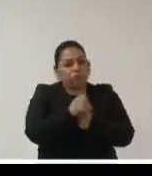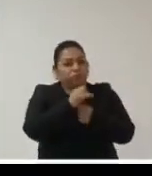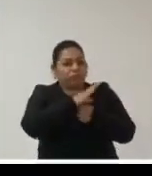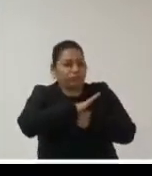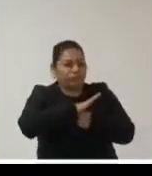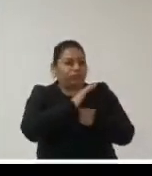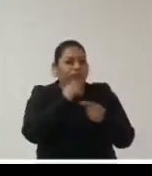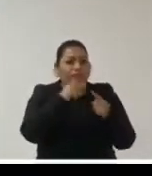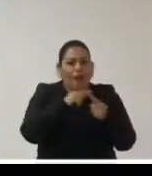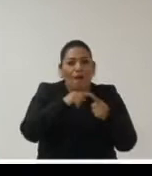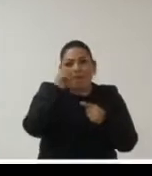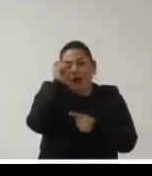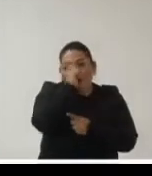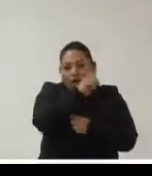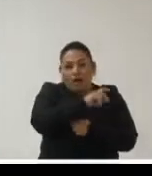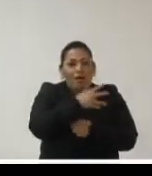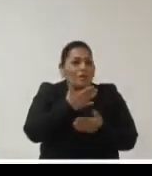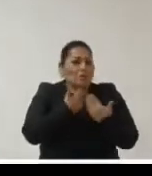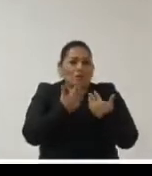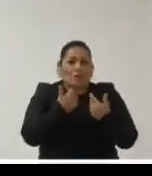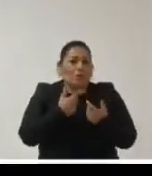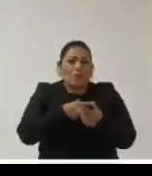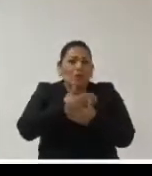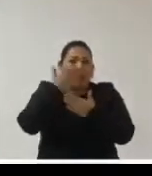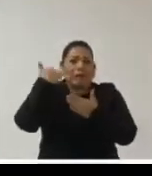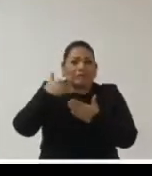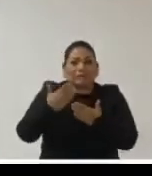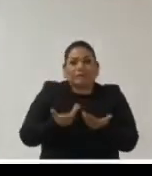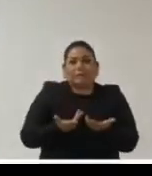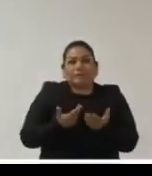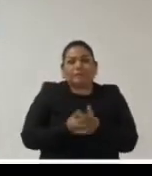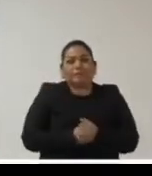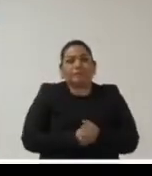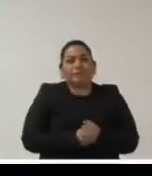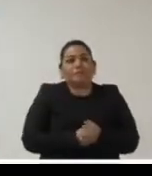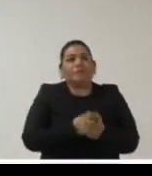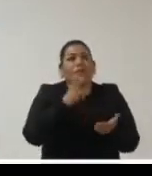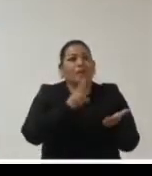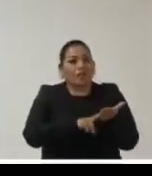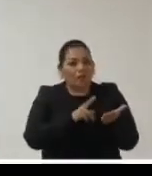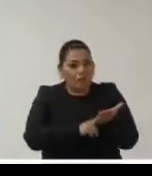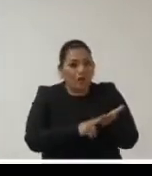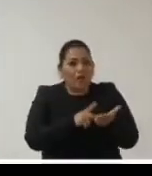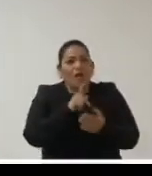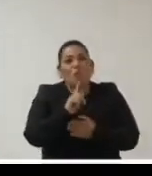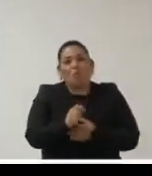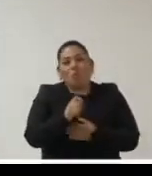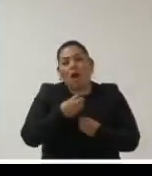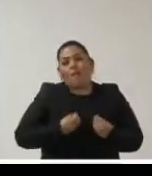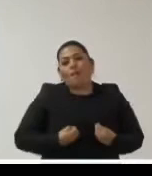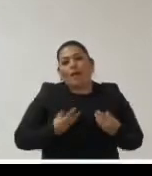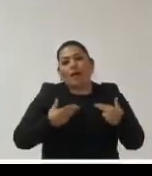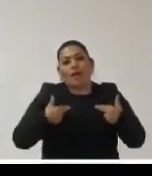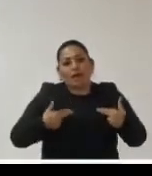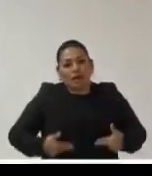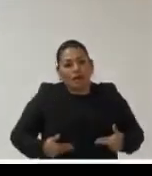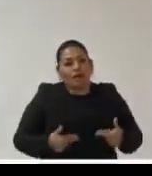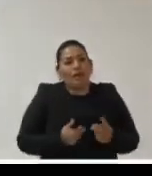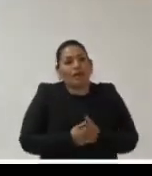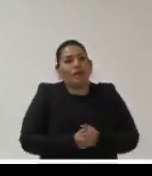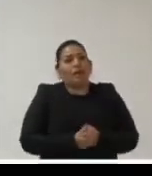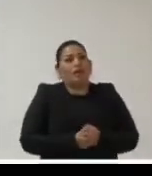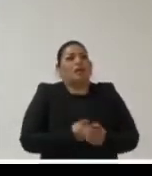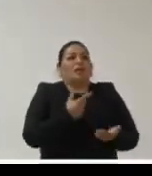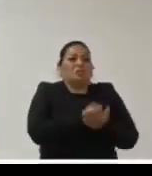el mundo no esperábamos con una pandemia que ha traído no solamente dolor en términos de lo que significaba en términos de vidas humanas sino que las consecuencias